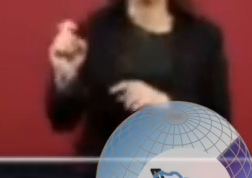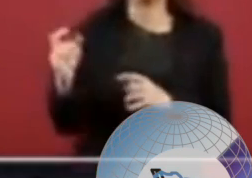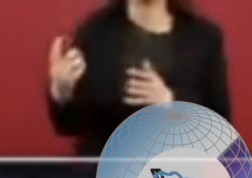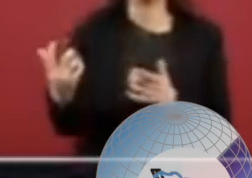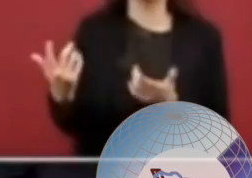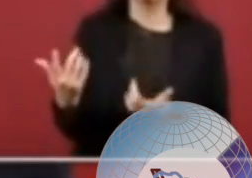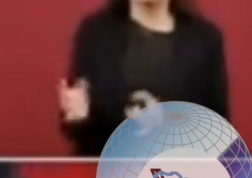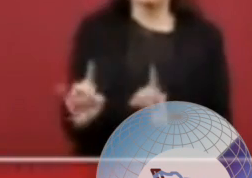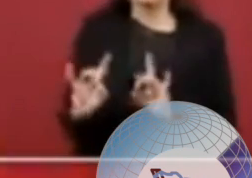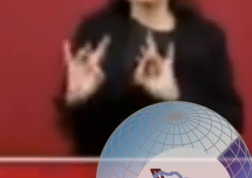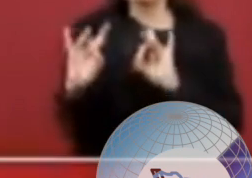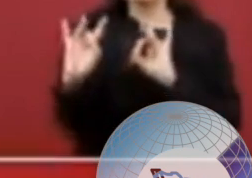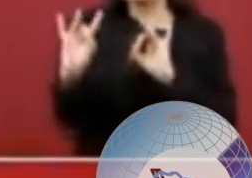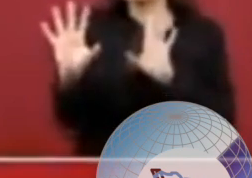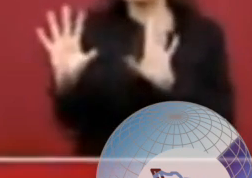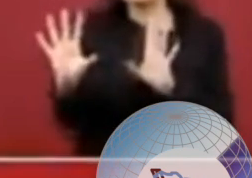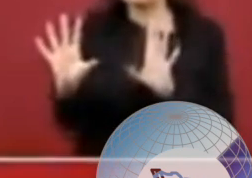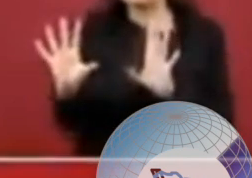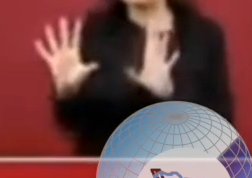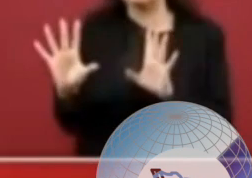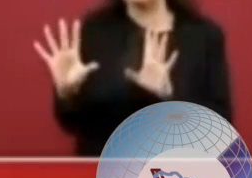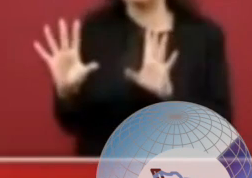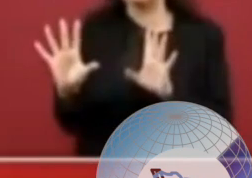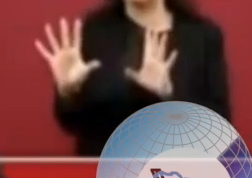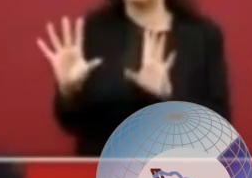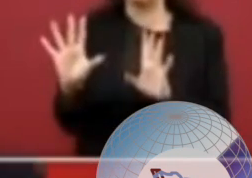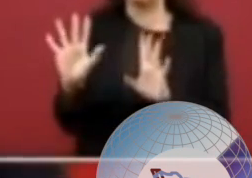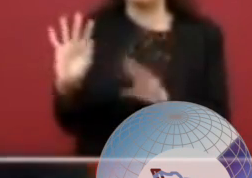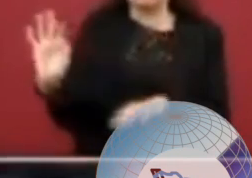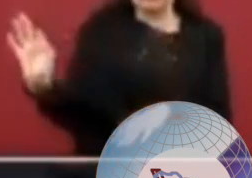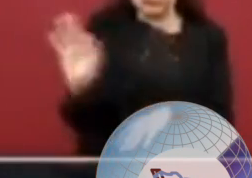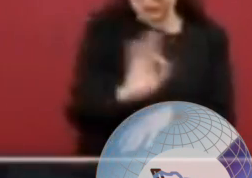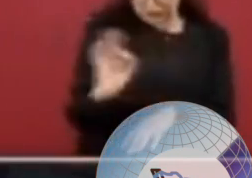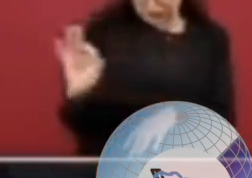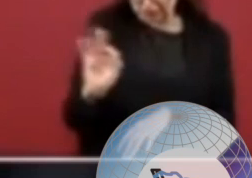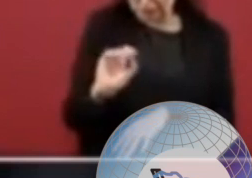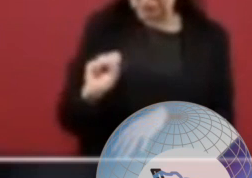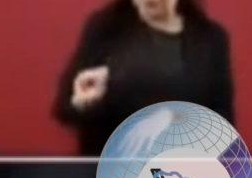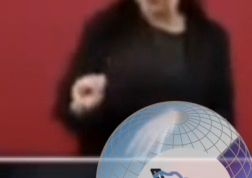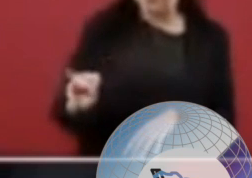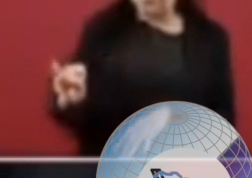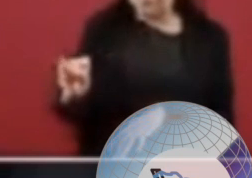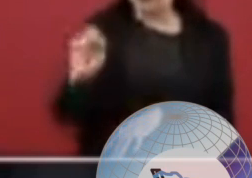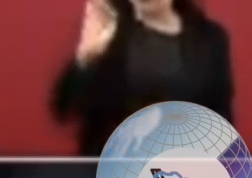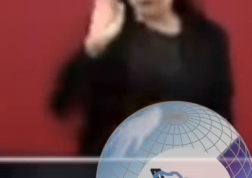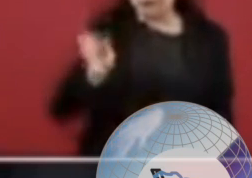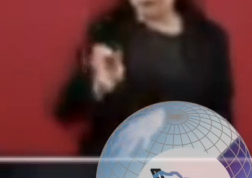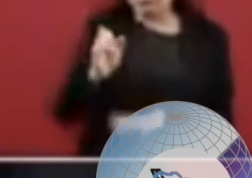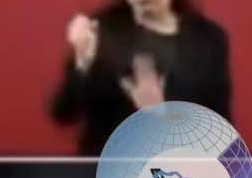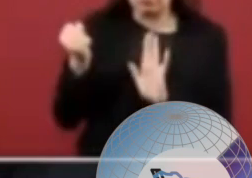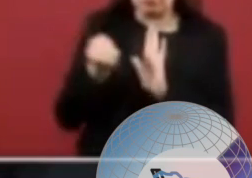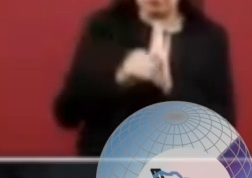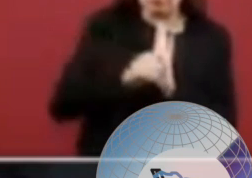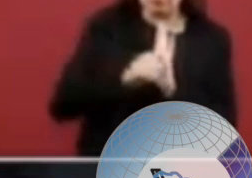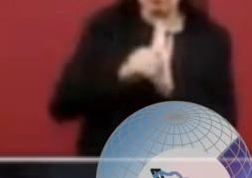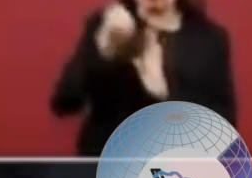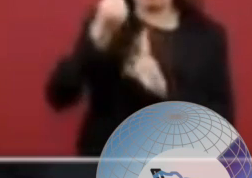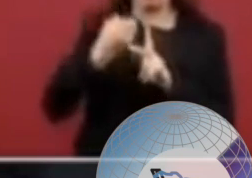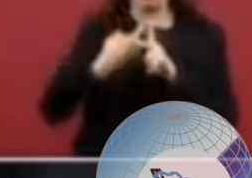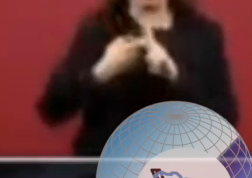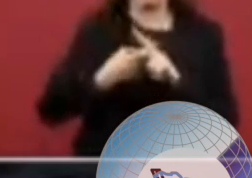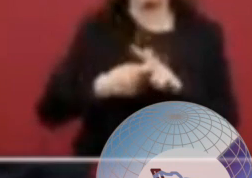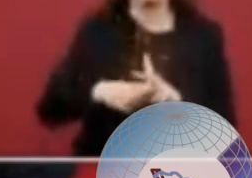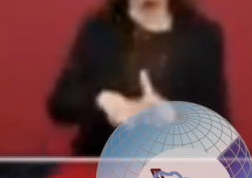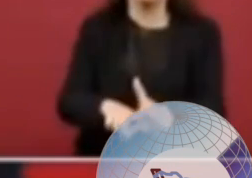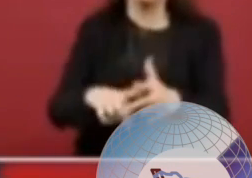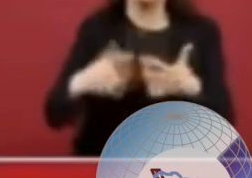de que se apruebe el funcionamiento